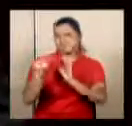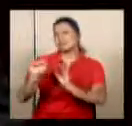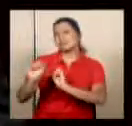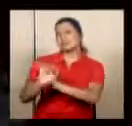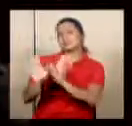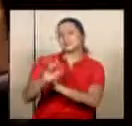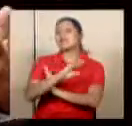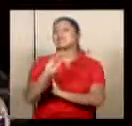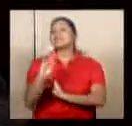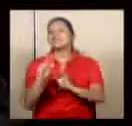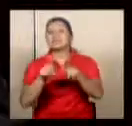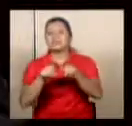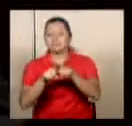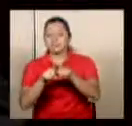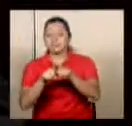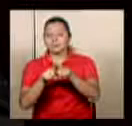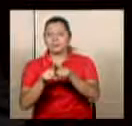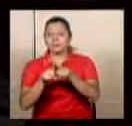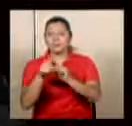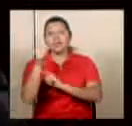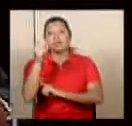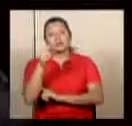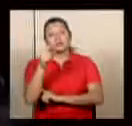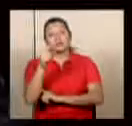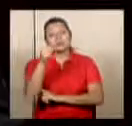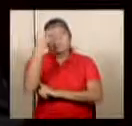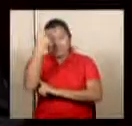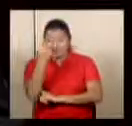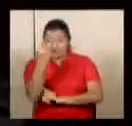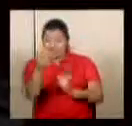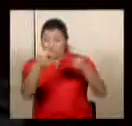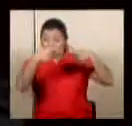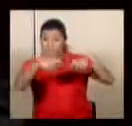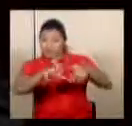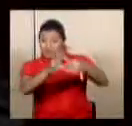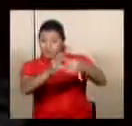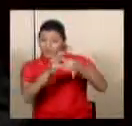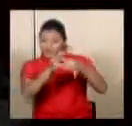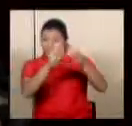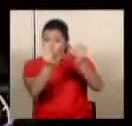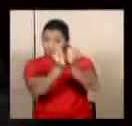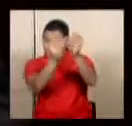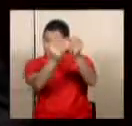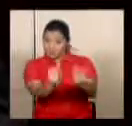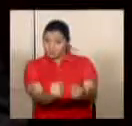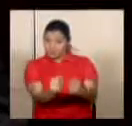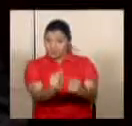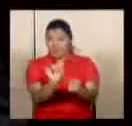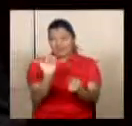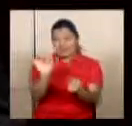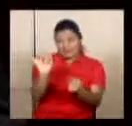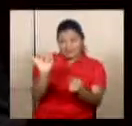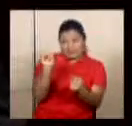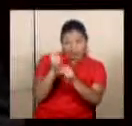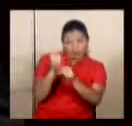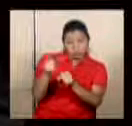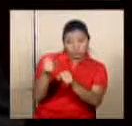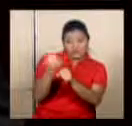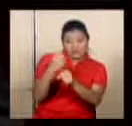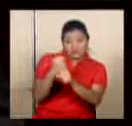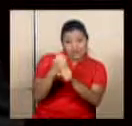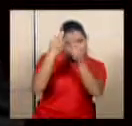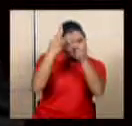la comprensión de lo que ocurre en torno al presupuesto, que es un poco la labor que ustedes realizan, me parece que es fundamental